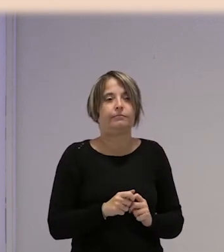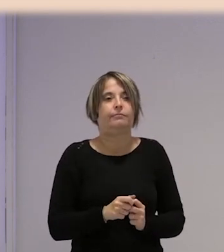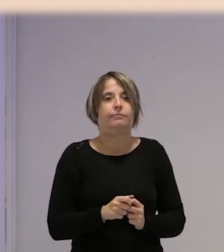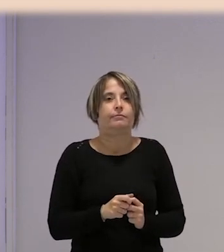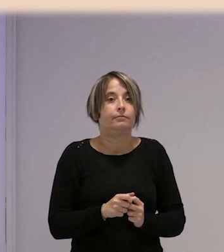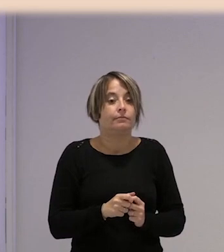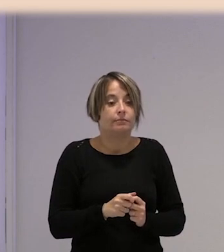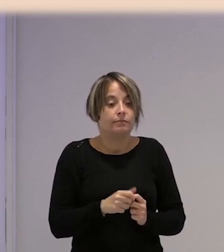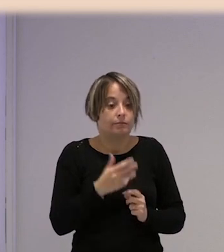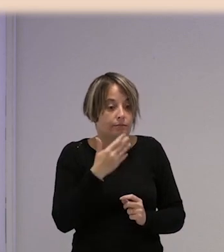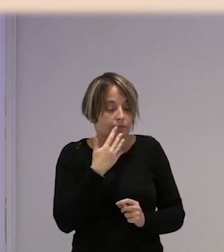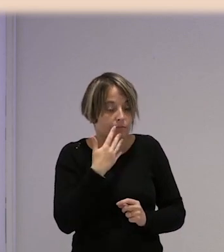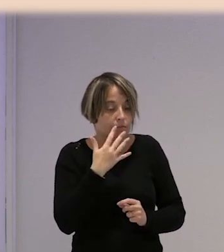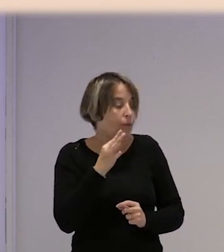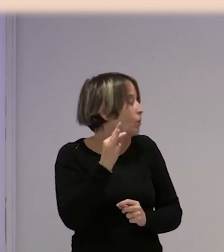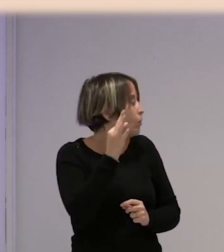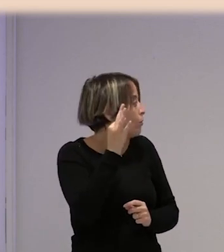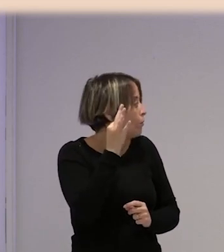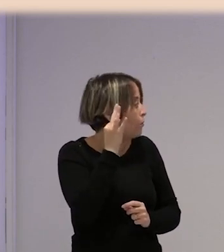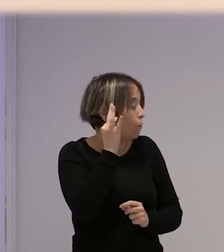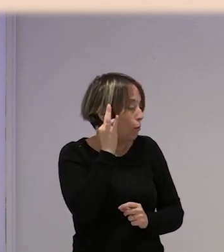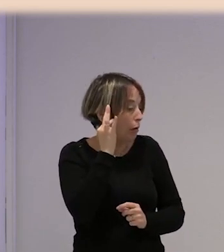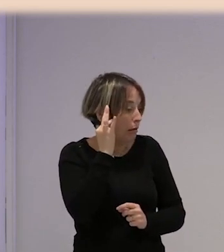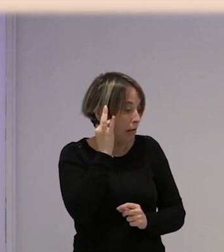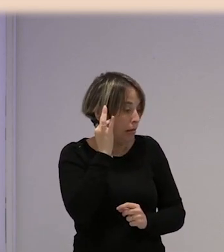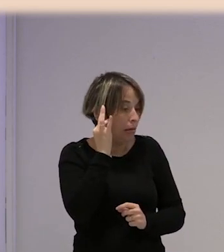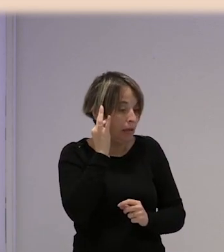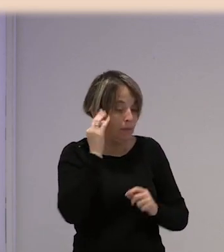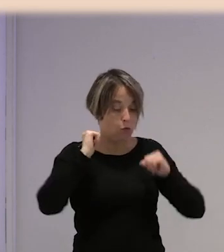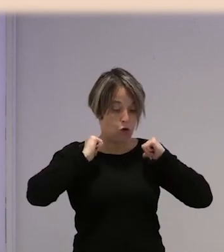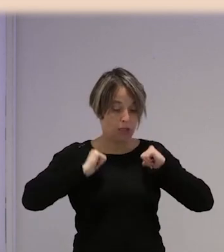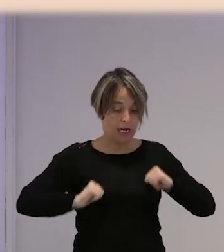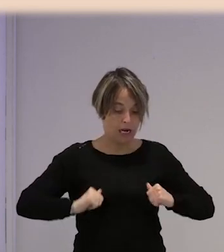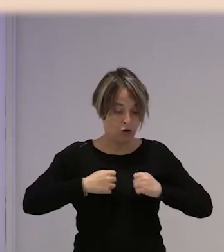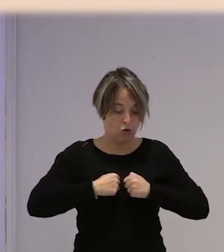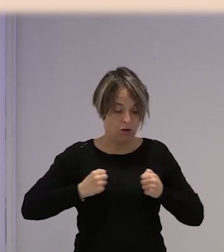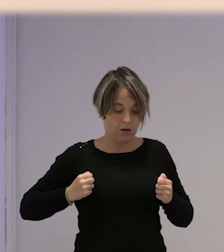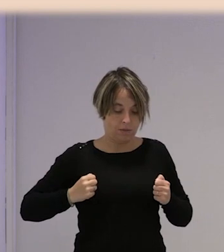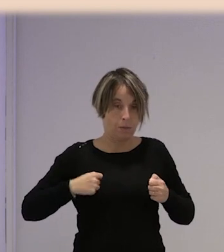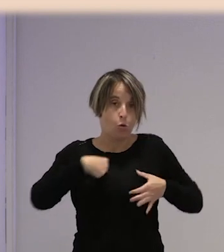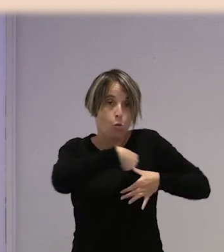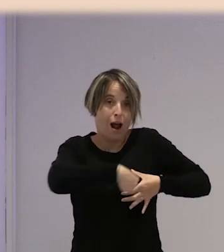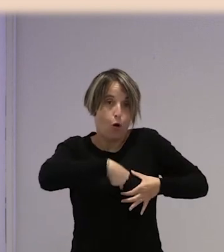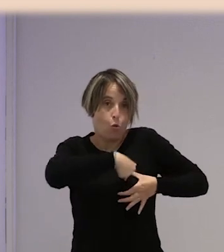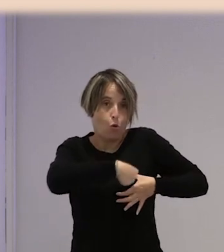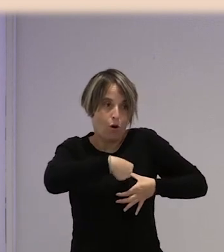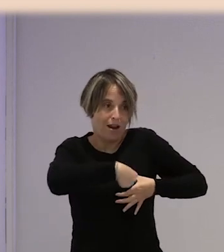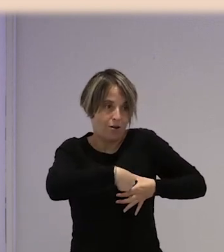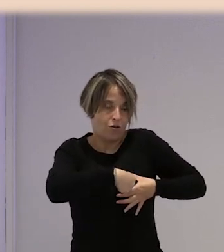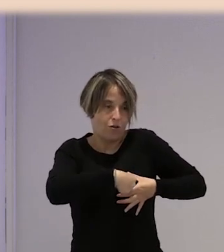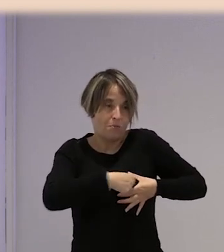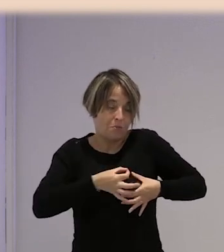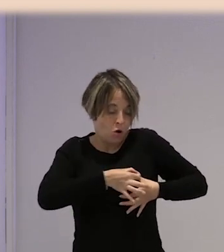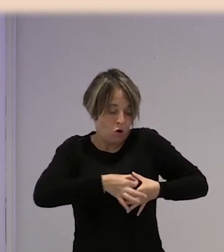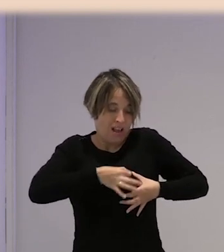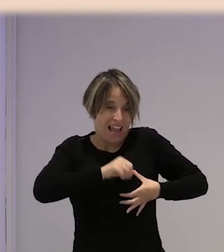y cuando la mujer hizo así con el chaleco, tenía un agujero en el pecho que le había provocado una